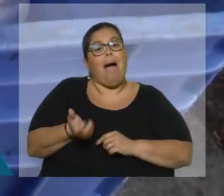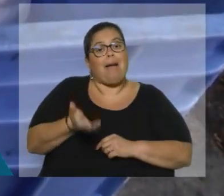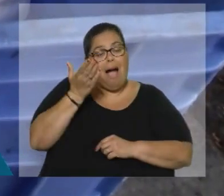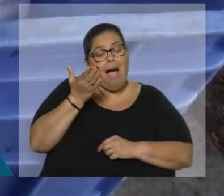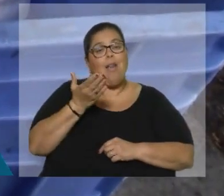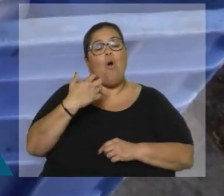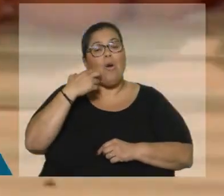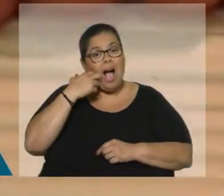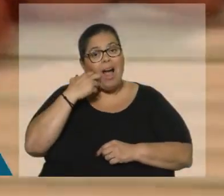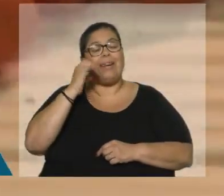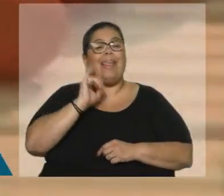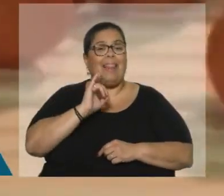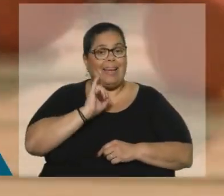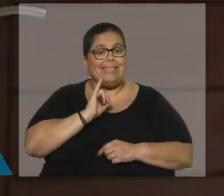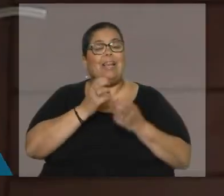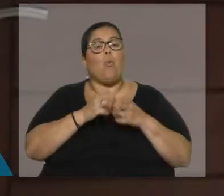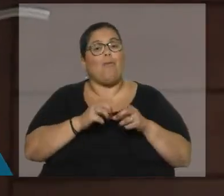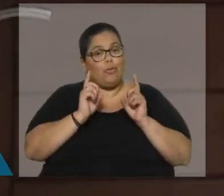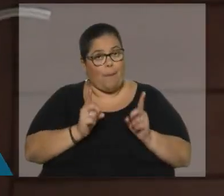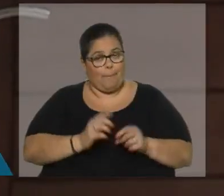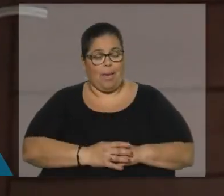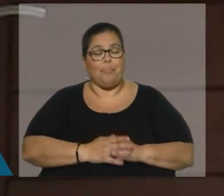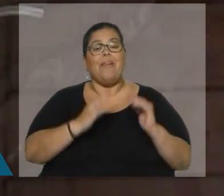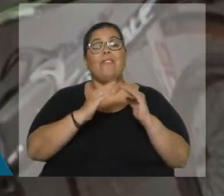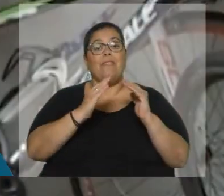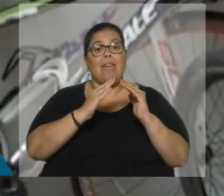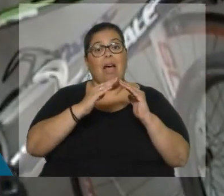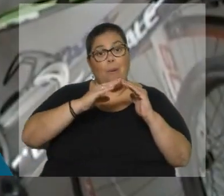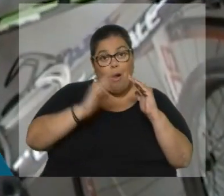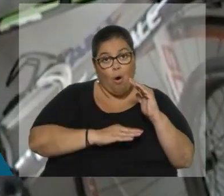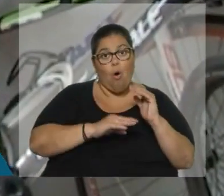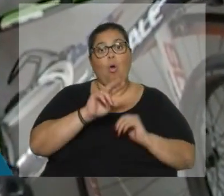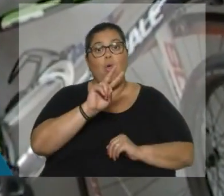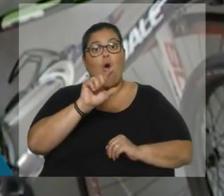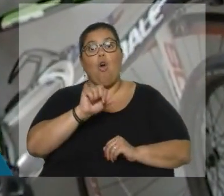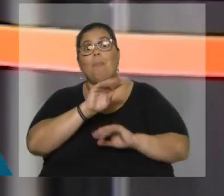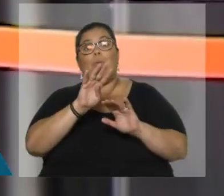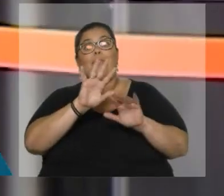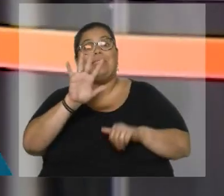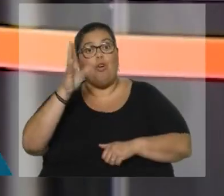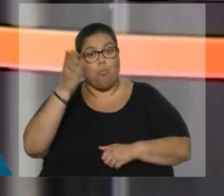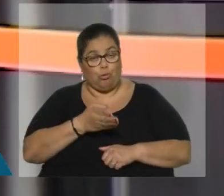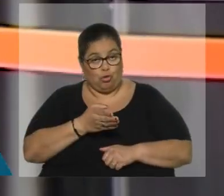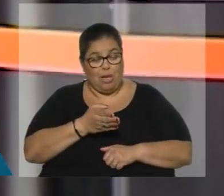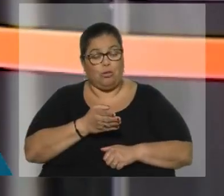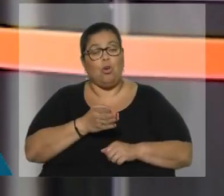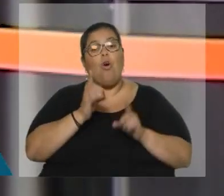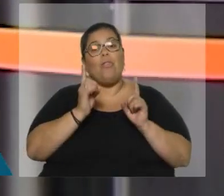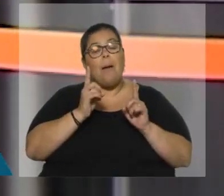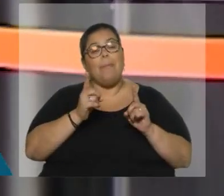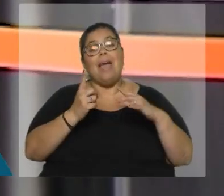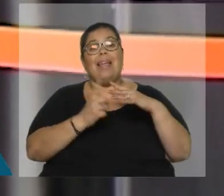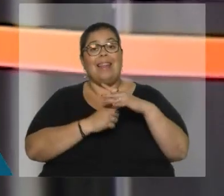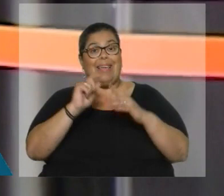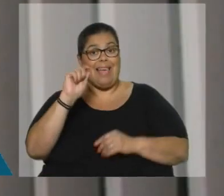la leche y productos lácteos y los huevos. El rubro vivienda cayó 2,95%, sobresale la baja en la factura de energía